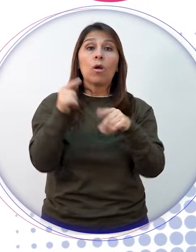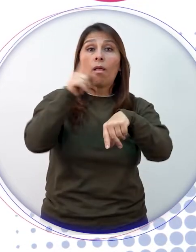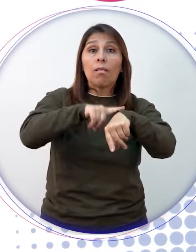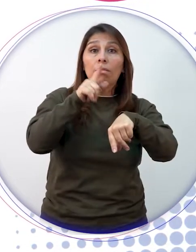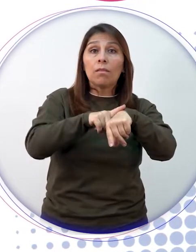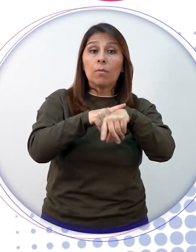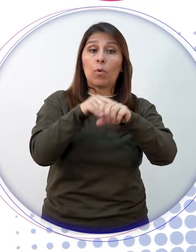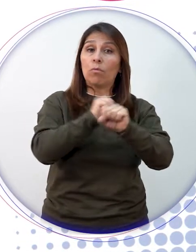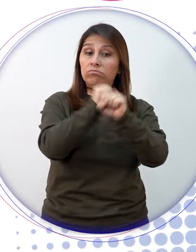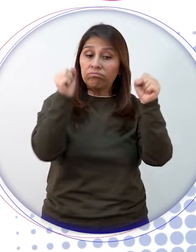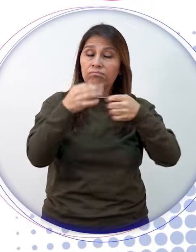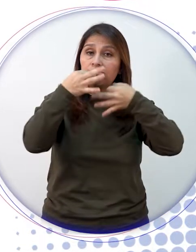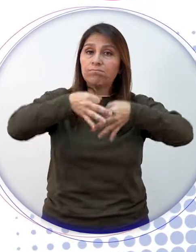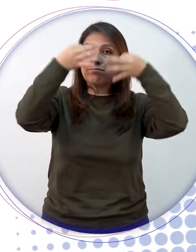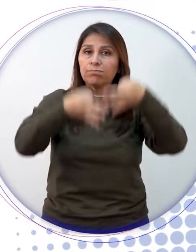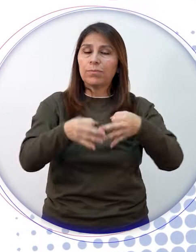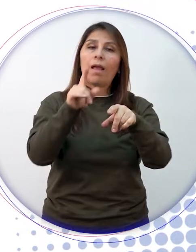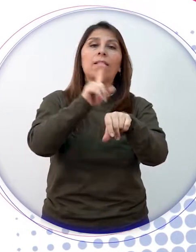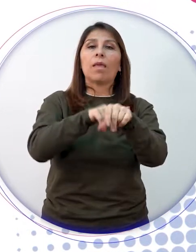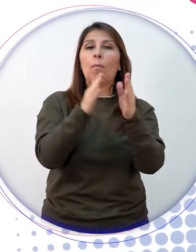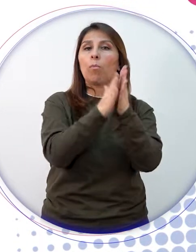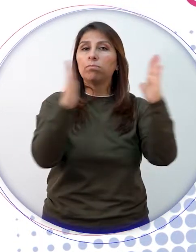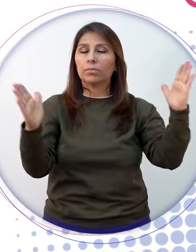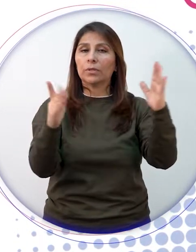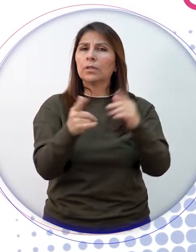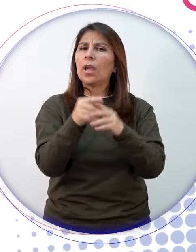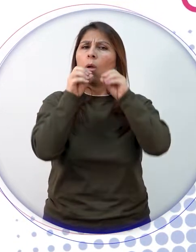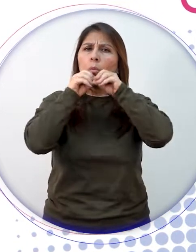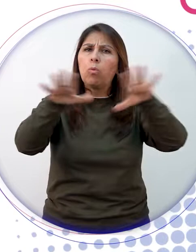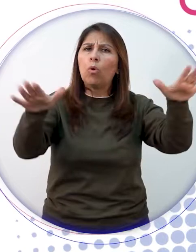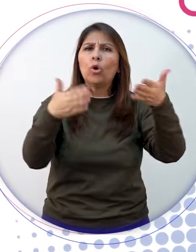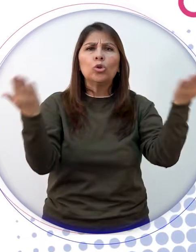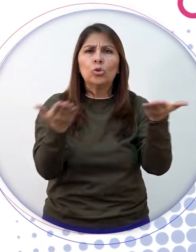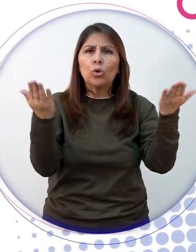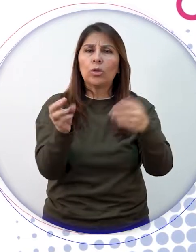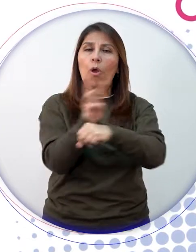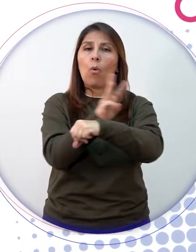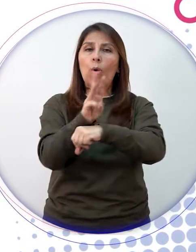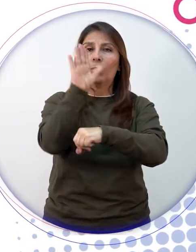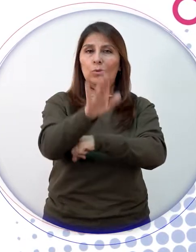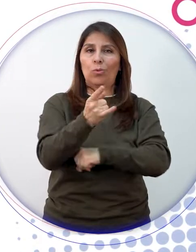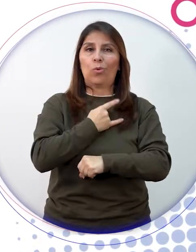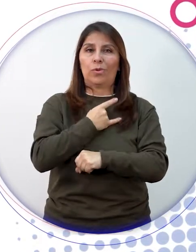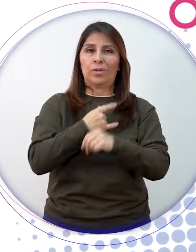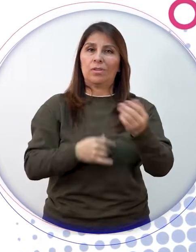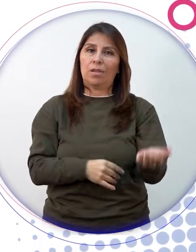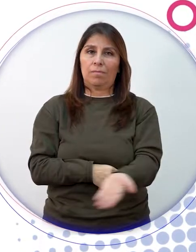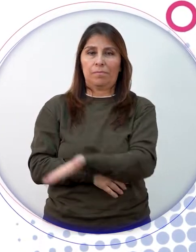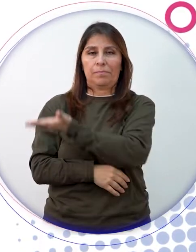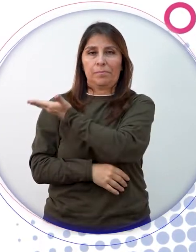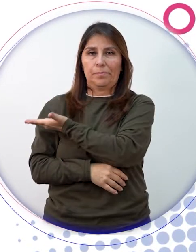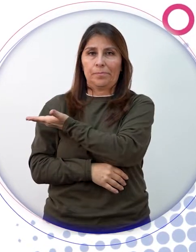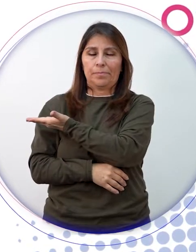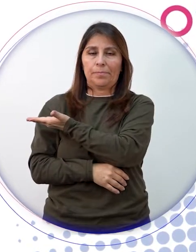el horario establecido en el orden del día el cual será publicado en la página web de la universidad www